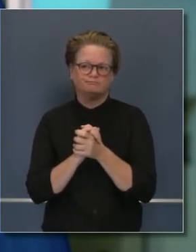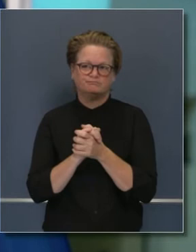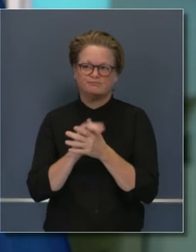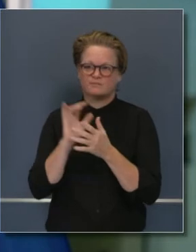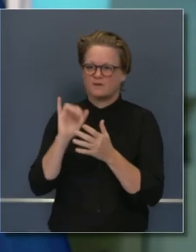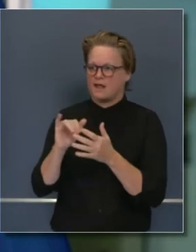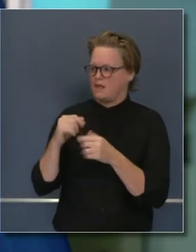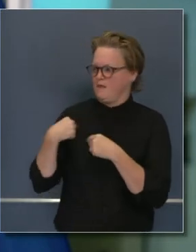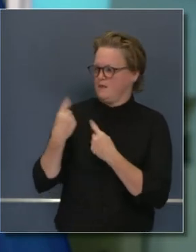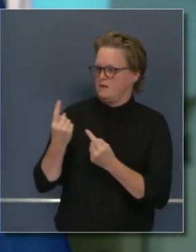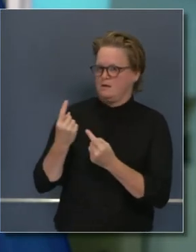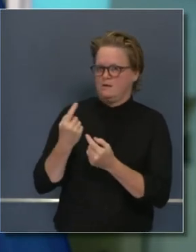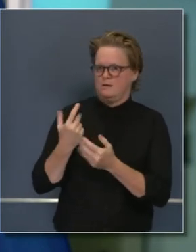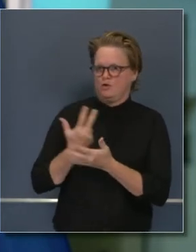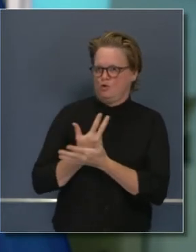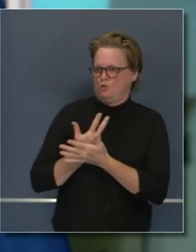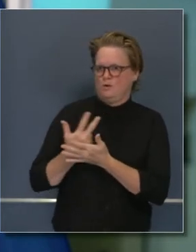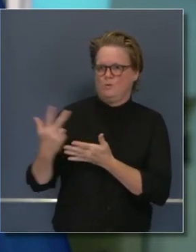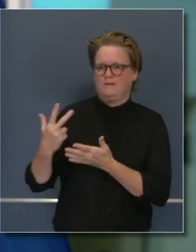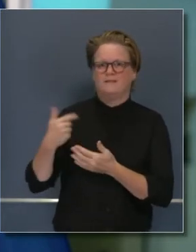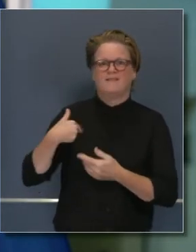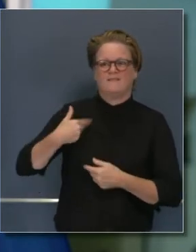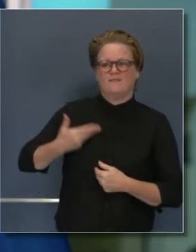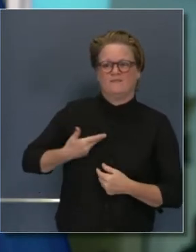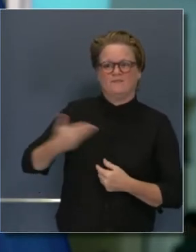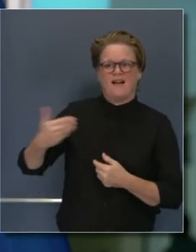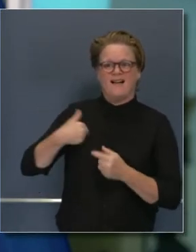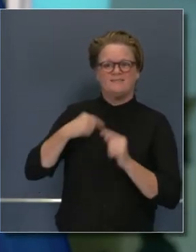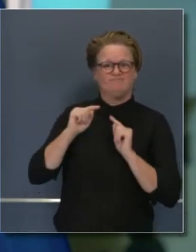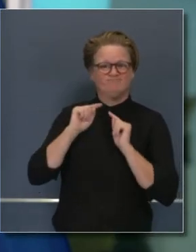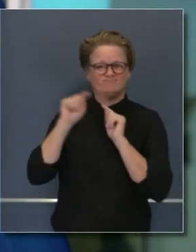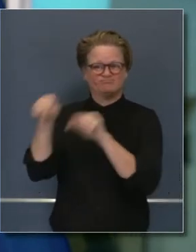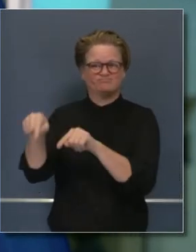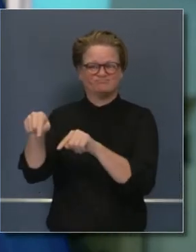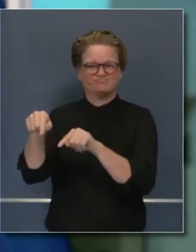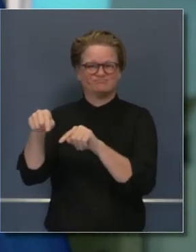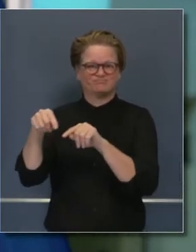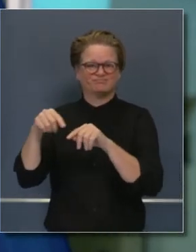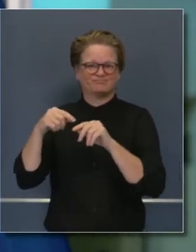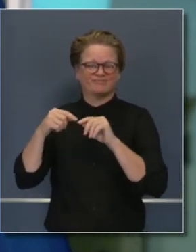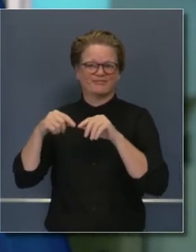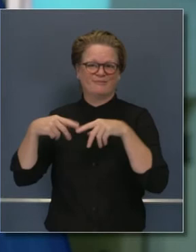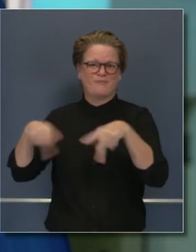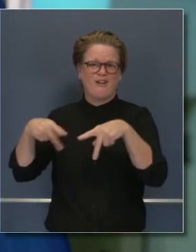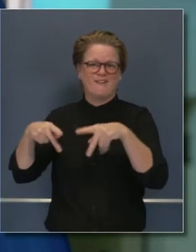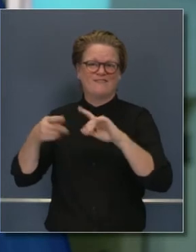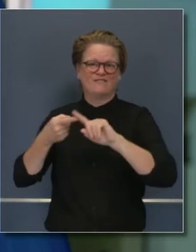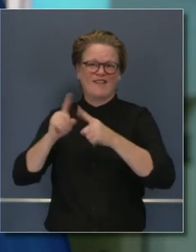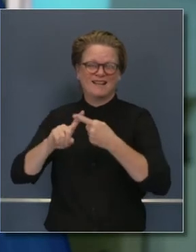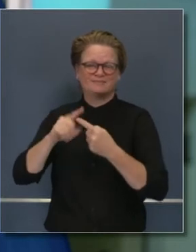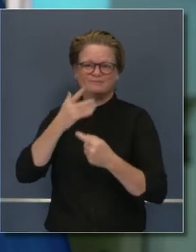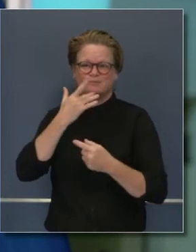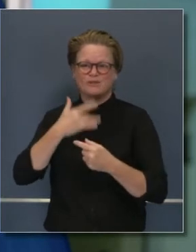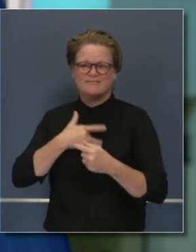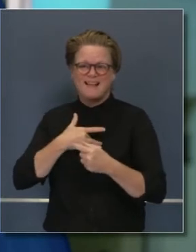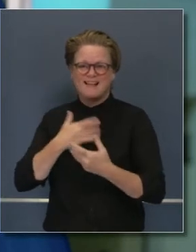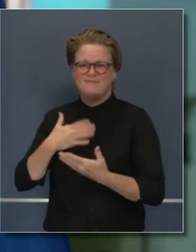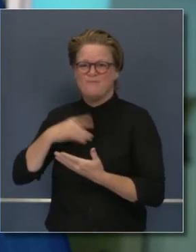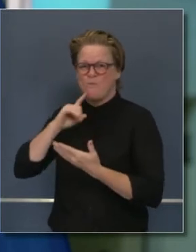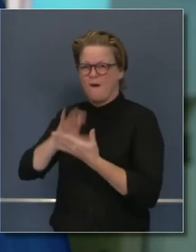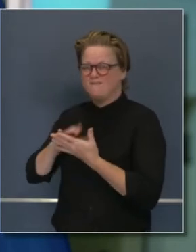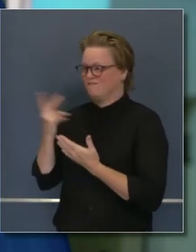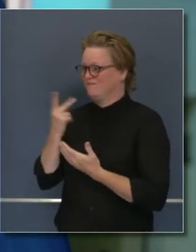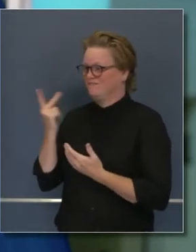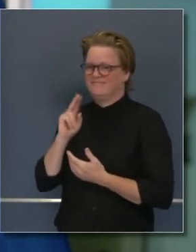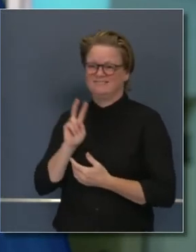Hace algunas semanas me invitaron a ir al cumpleaños de un amigo de 50 años. Mi esposa es un amigo